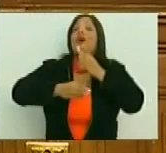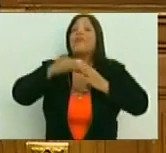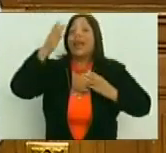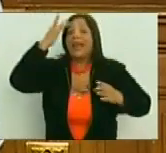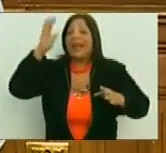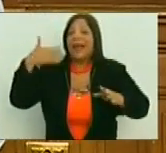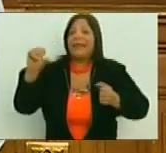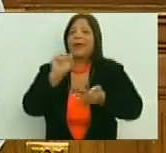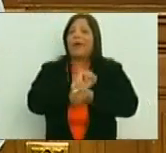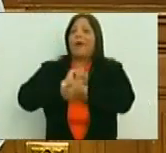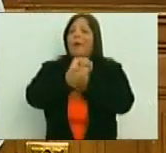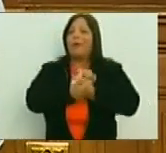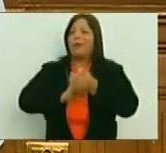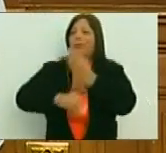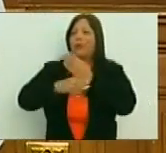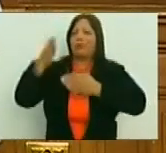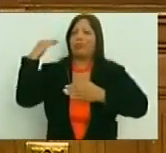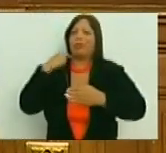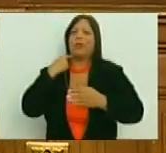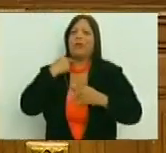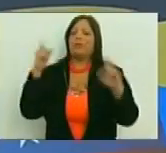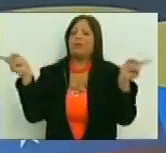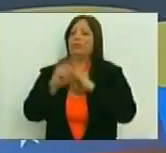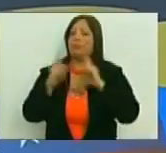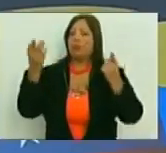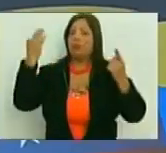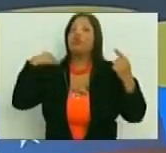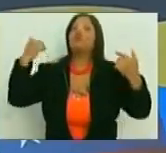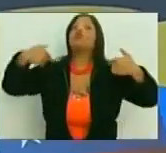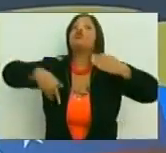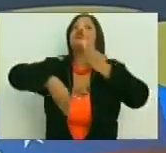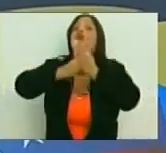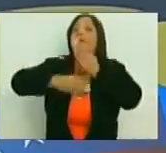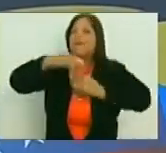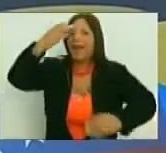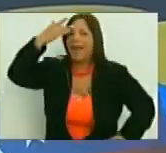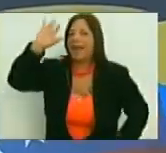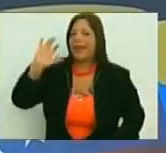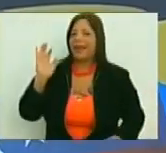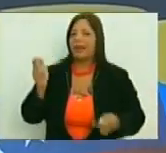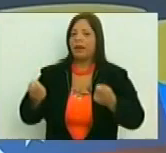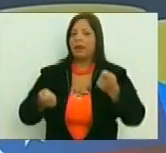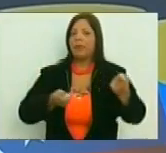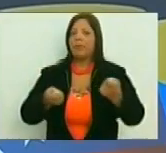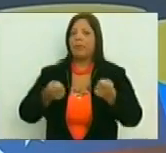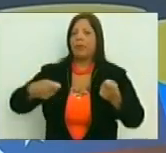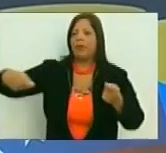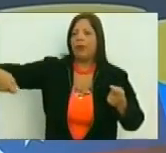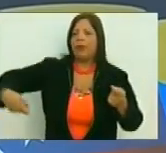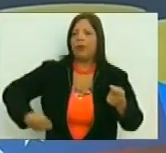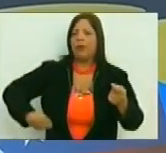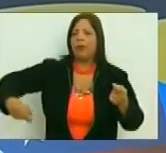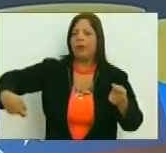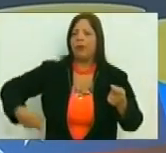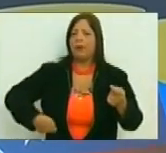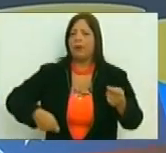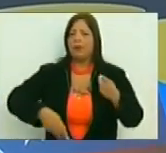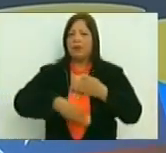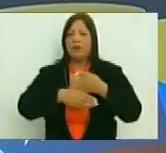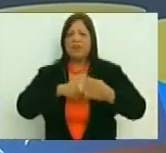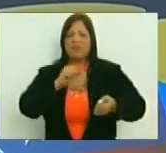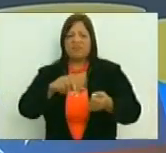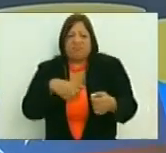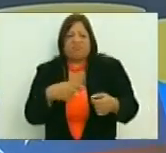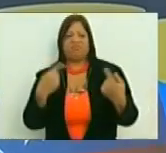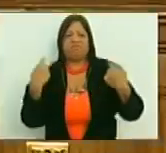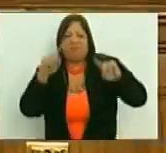tiempo de la colonia que todavía creen que tienen la posibilidad de venir aquí a este país y hacer lo